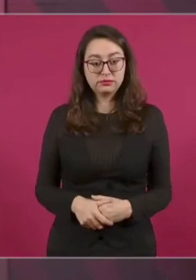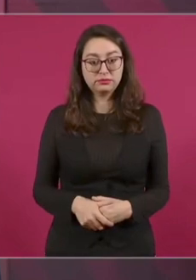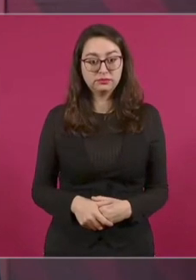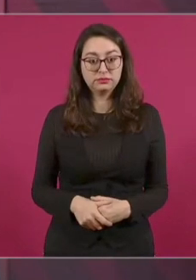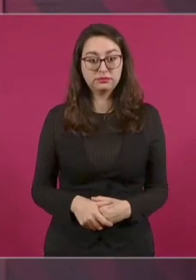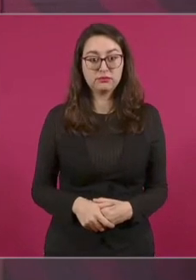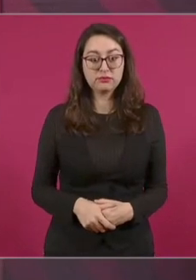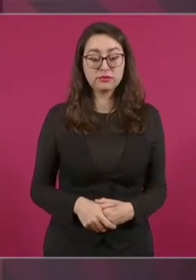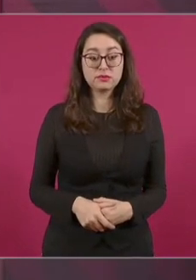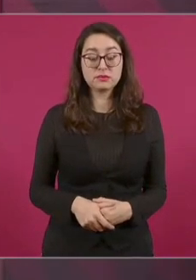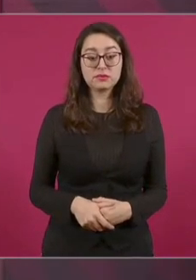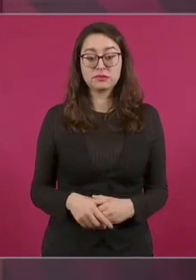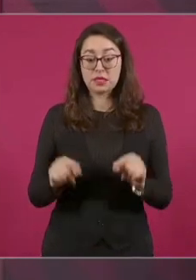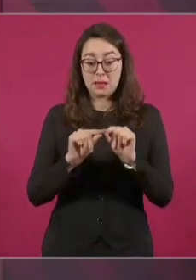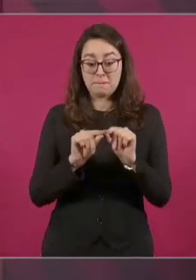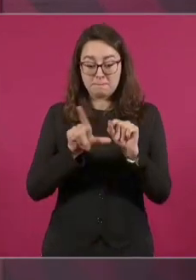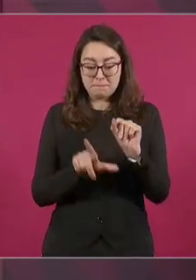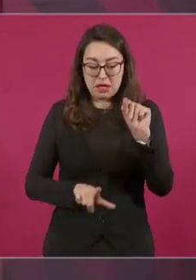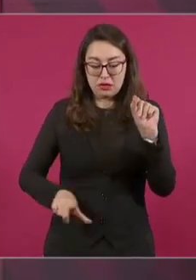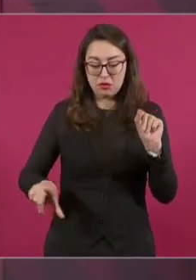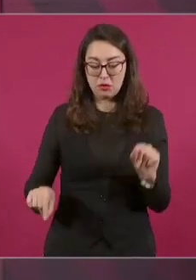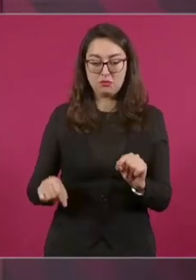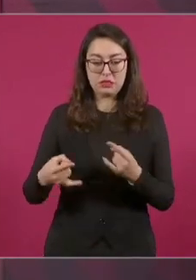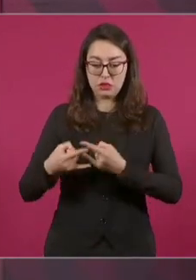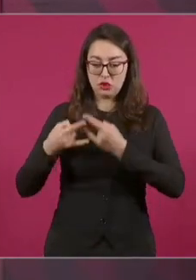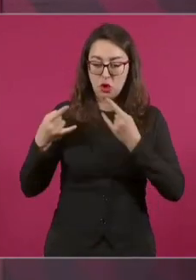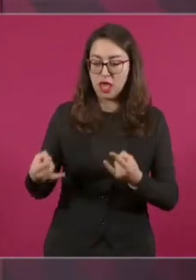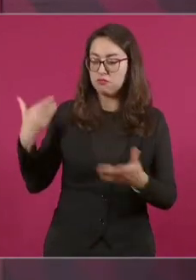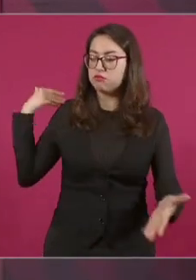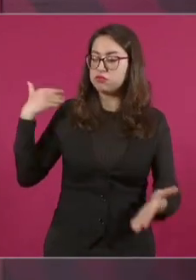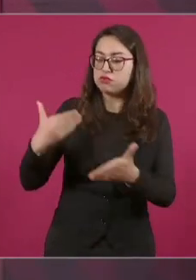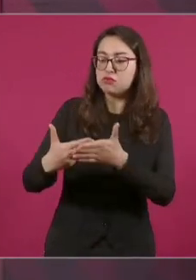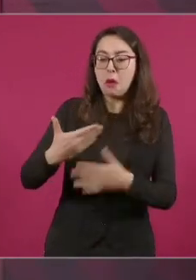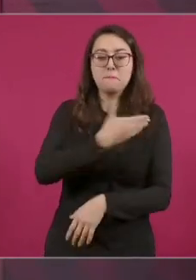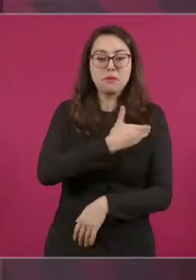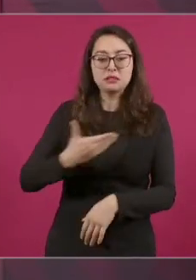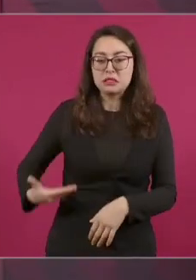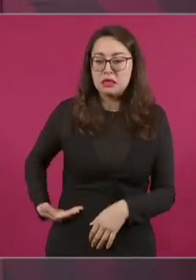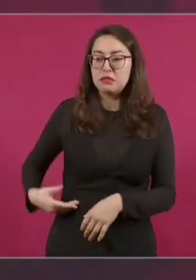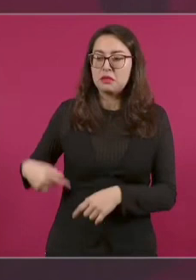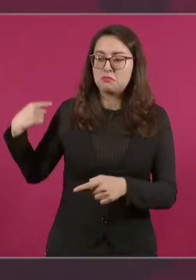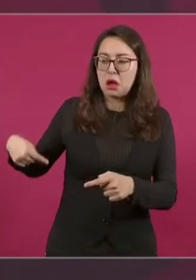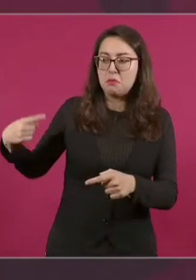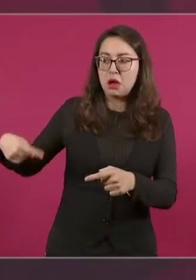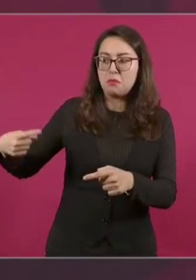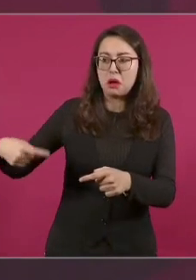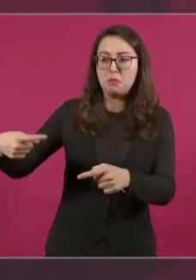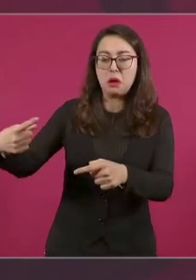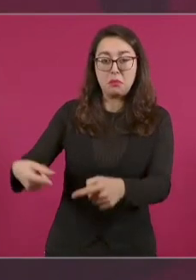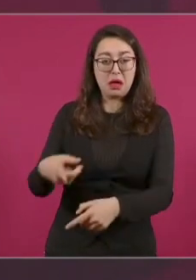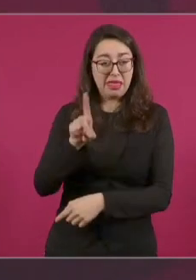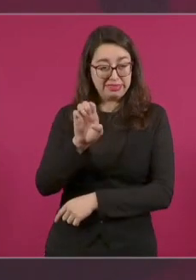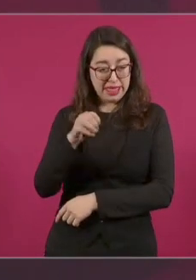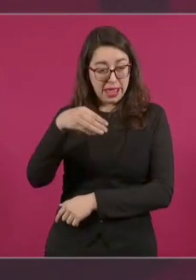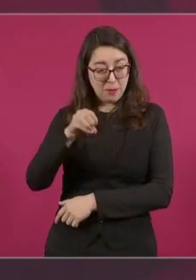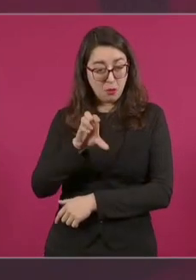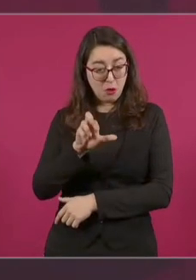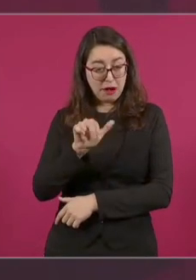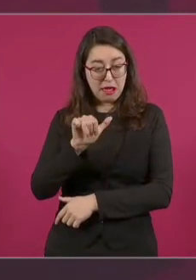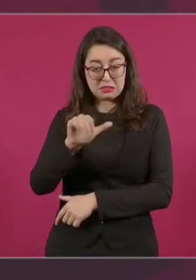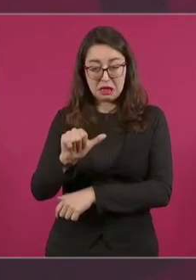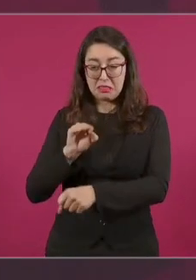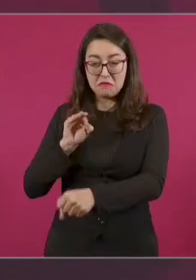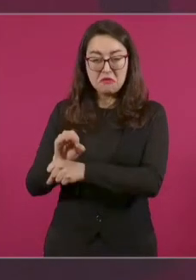con más vocación democrática que Madero. No ha habido. Esto puedo